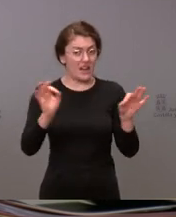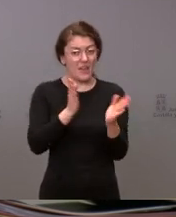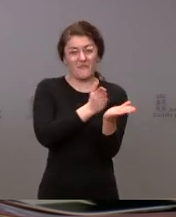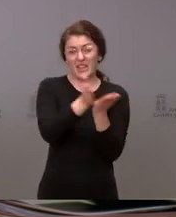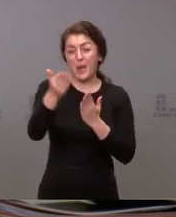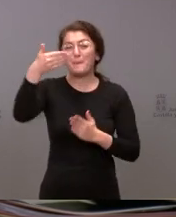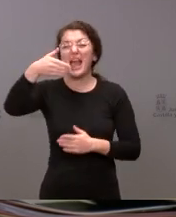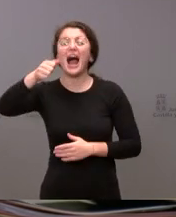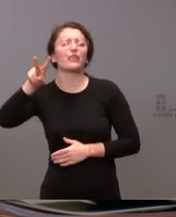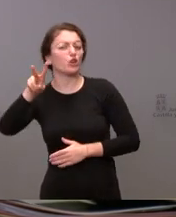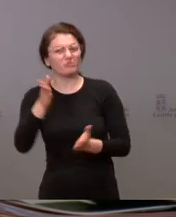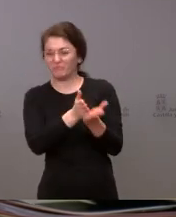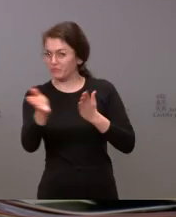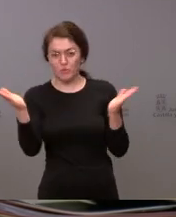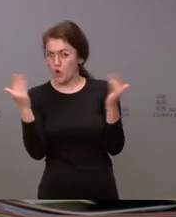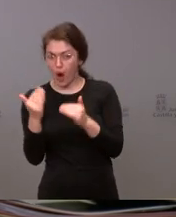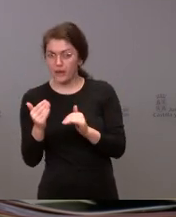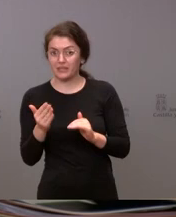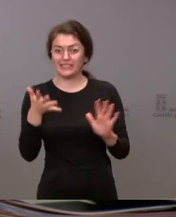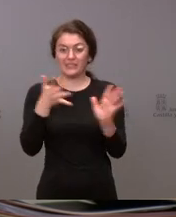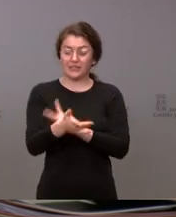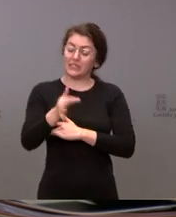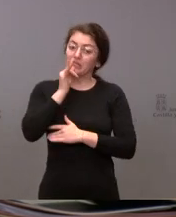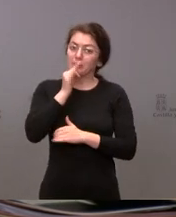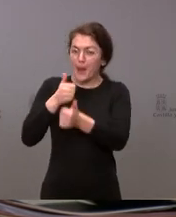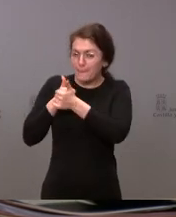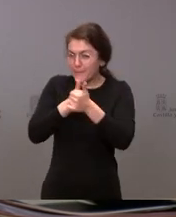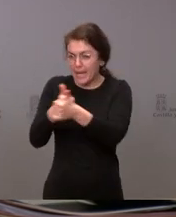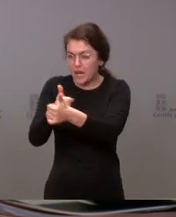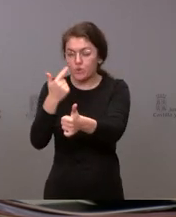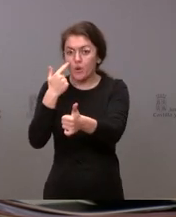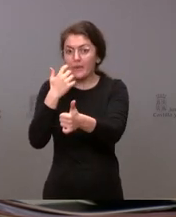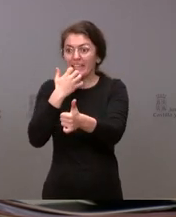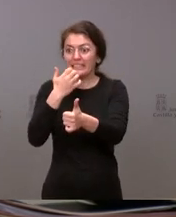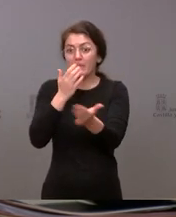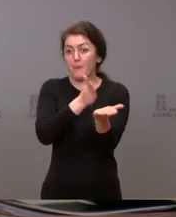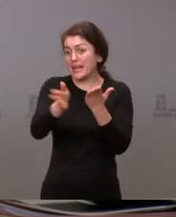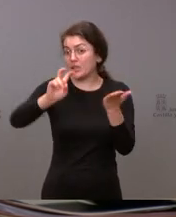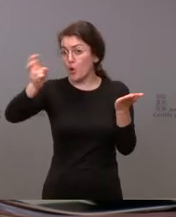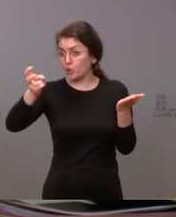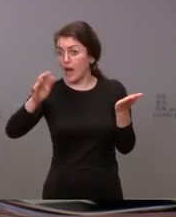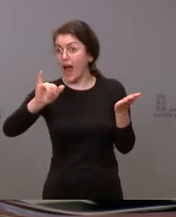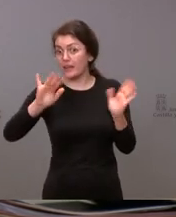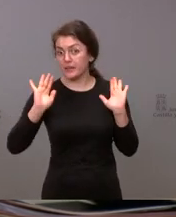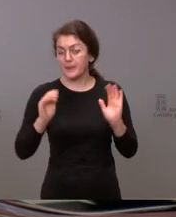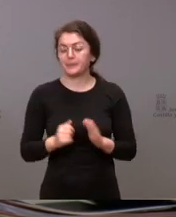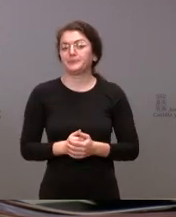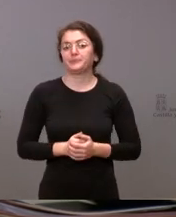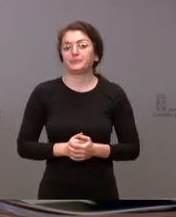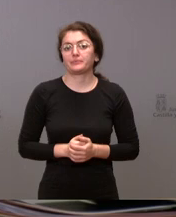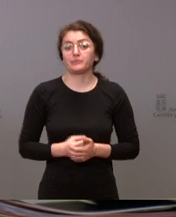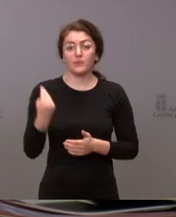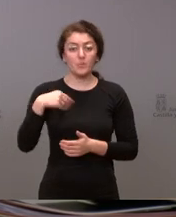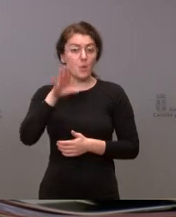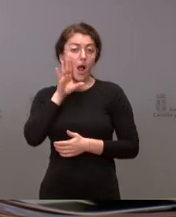BA2. De hecho, seguimos secuenciando y vigilando la aparición tanto de este tipo de variantes como de otras. Como les he venido